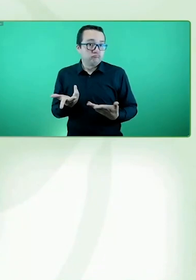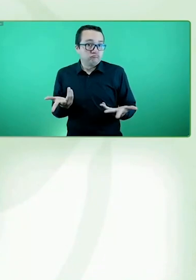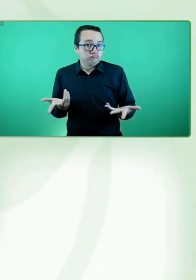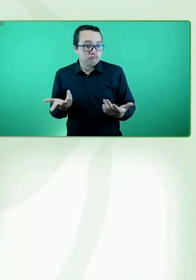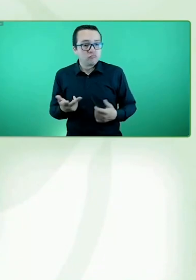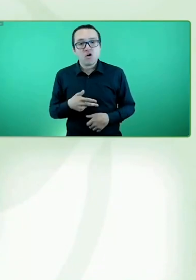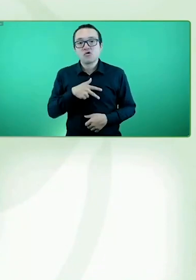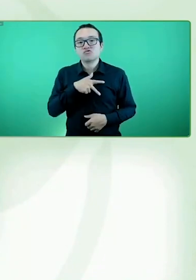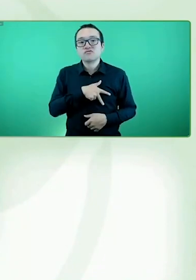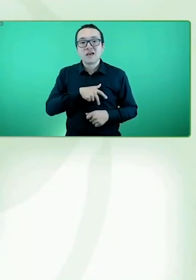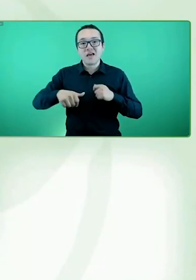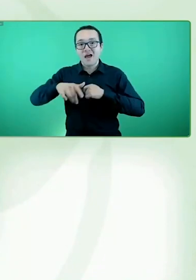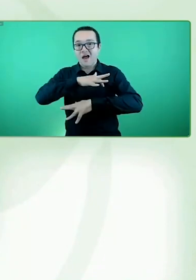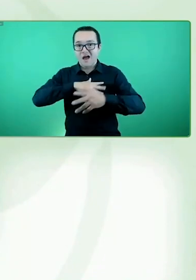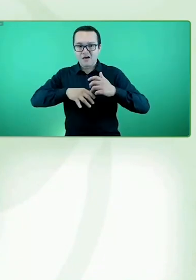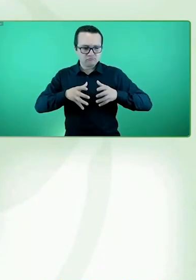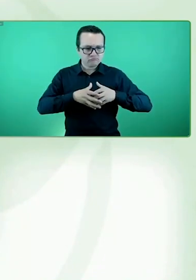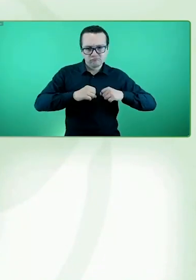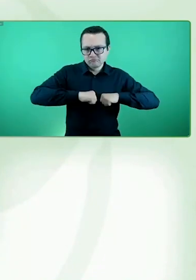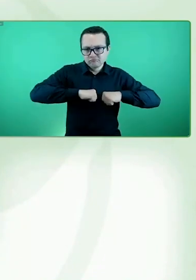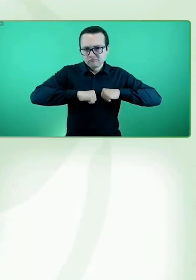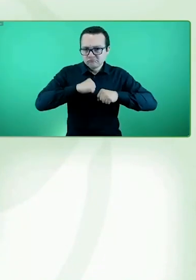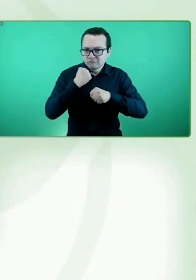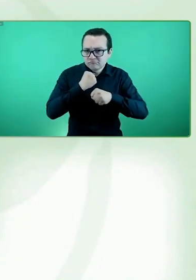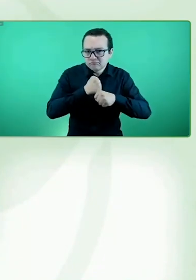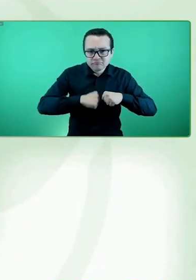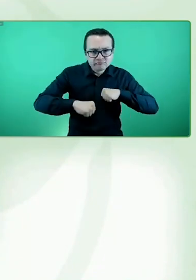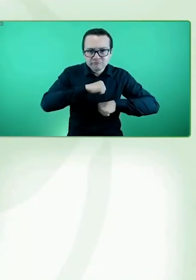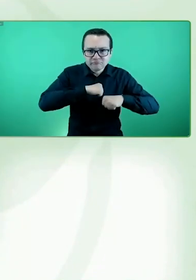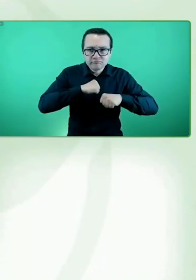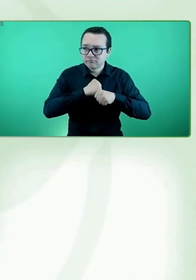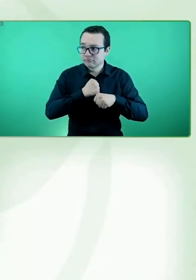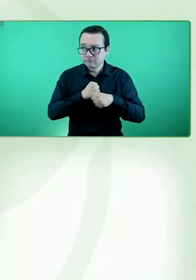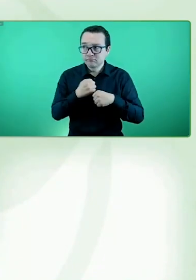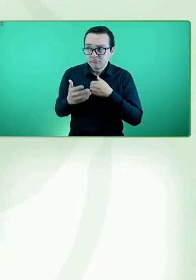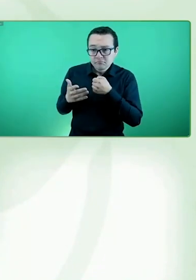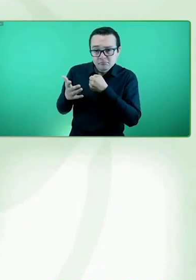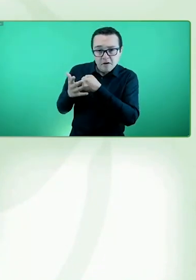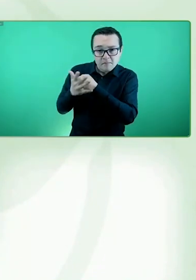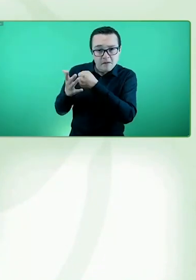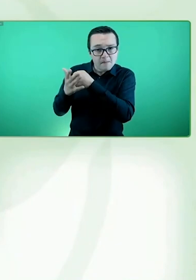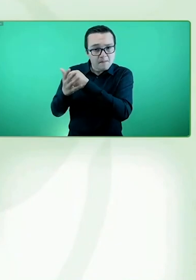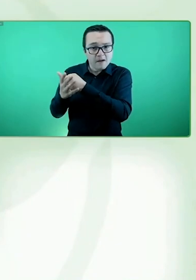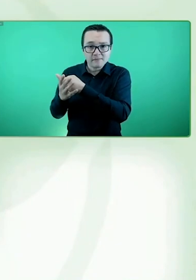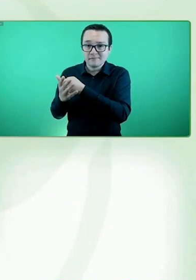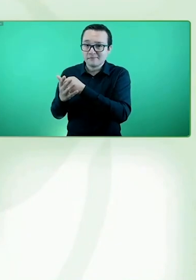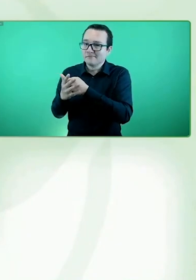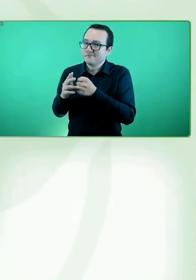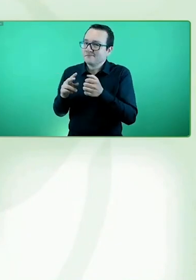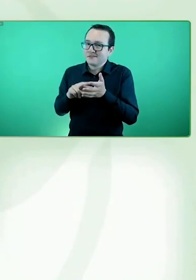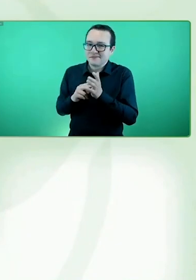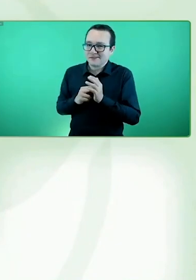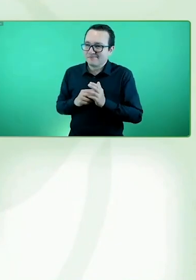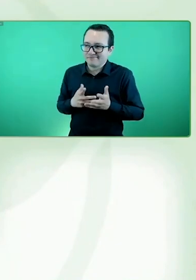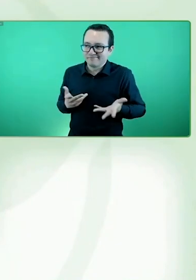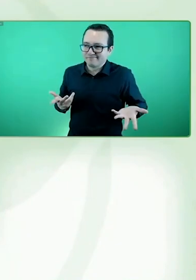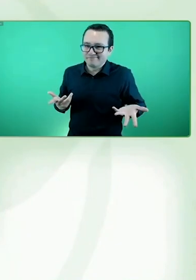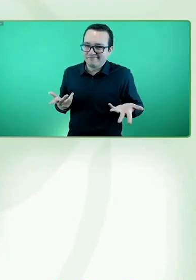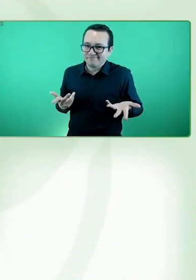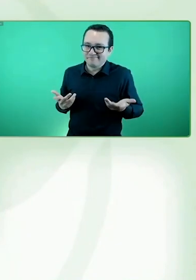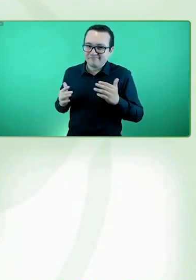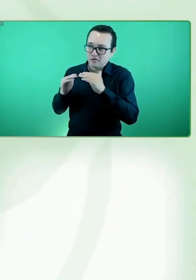duramente, trabajando fuertemente, pues estaríamos en otro estadio.